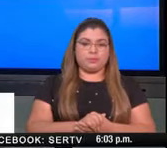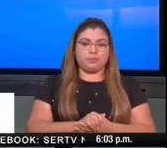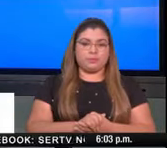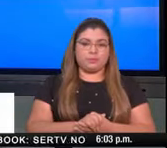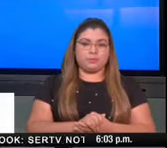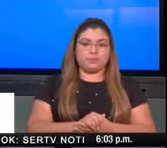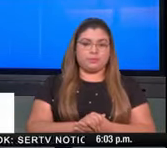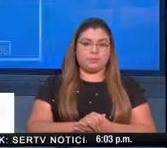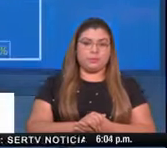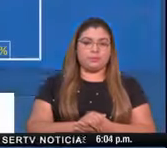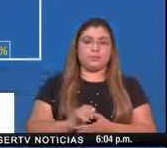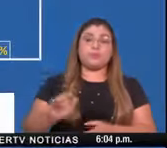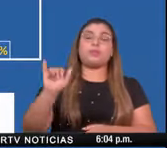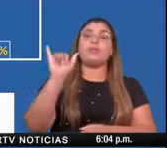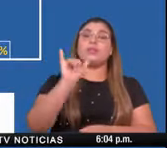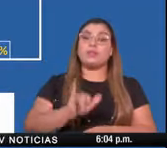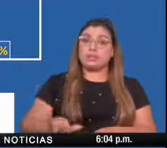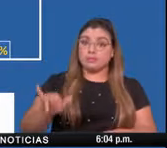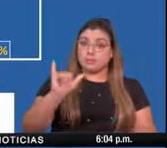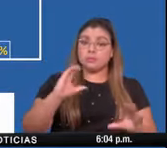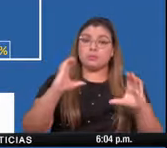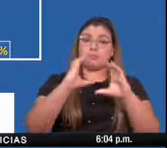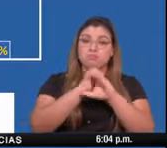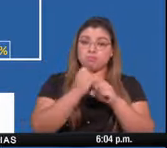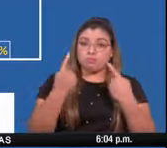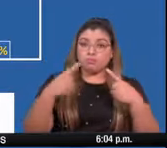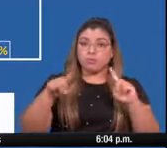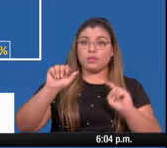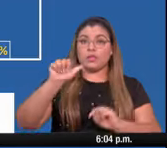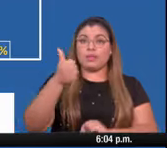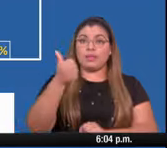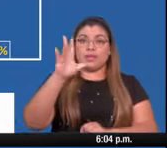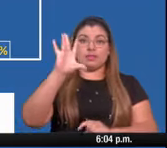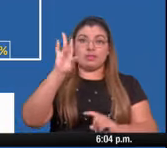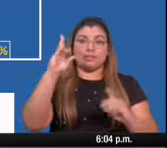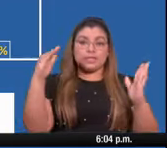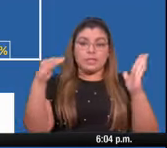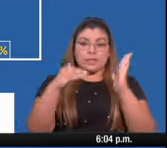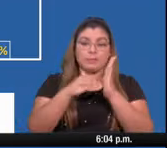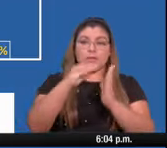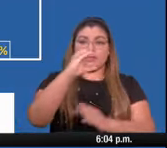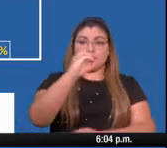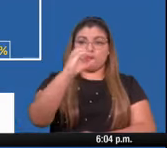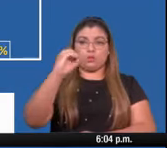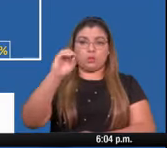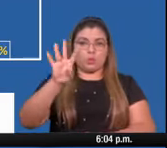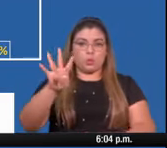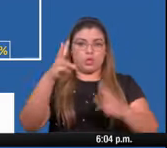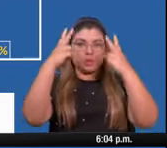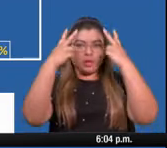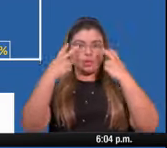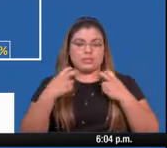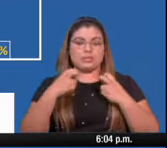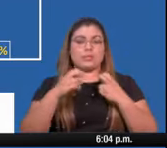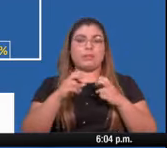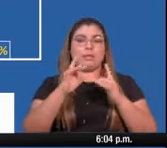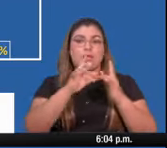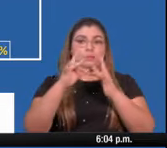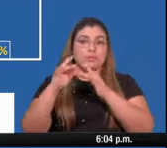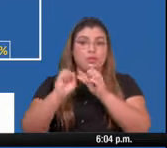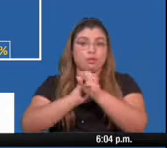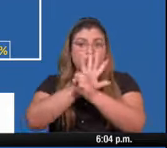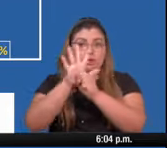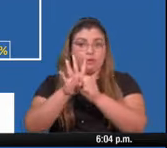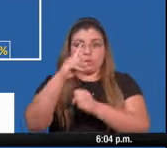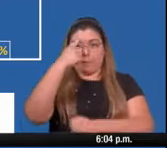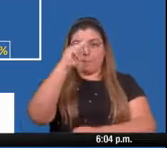Asimismo, hemos logrado 17.004 pruebas por 100.000 habitantes,